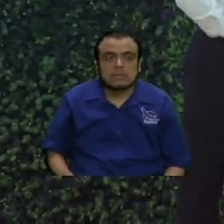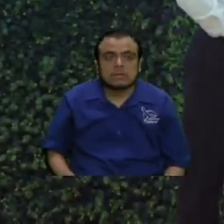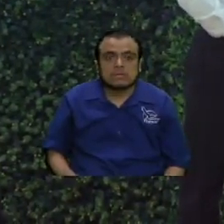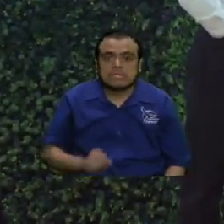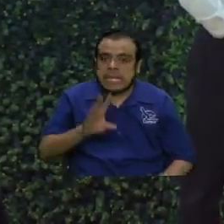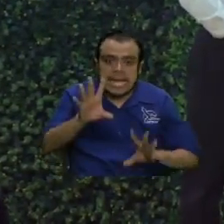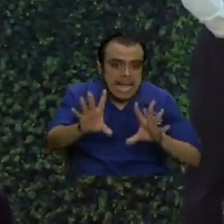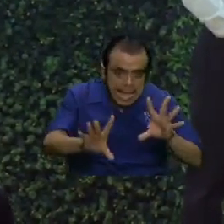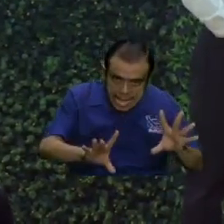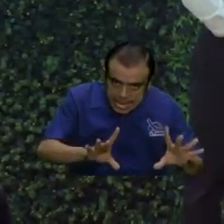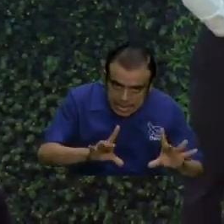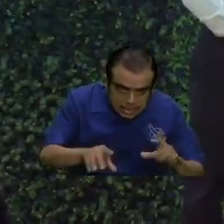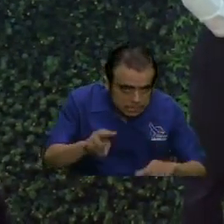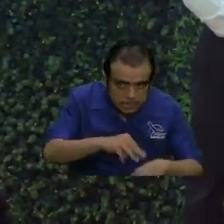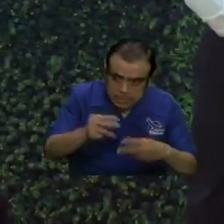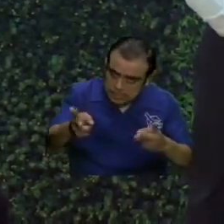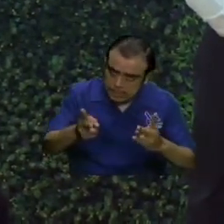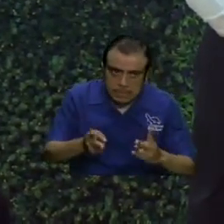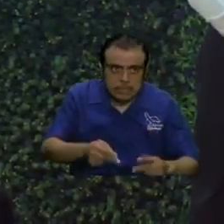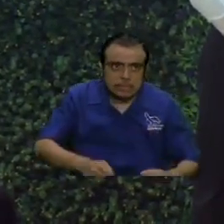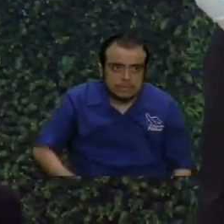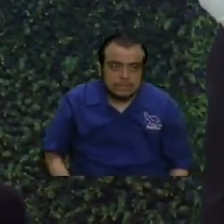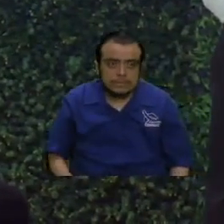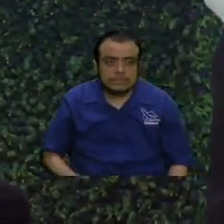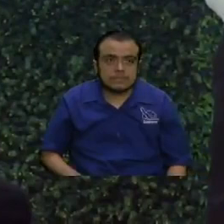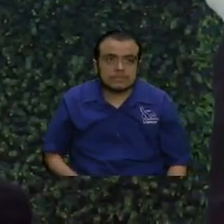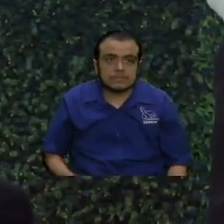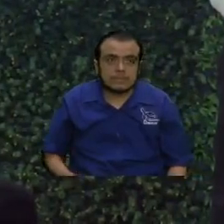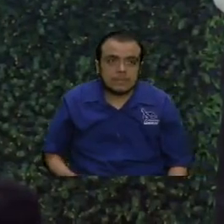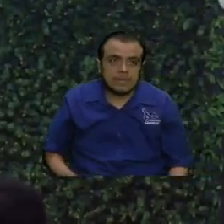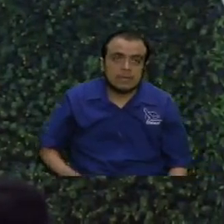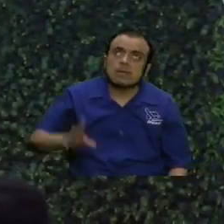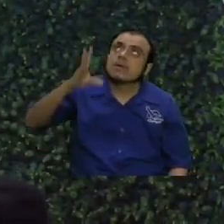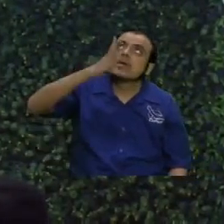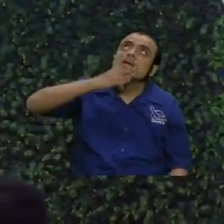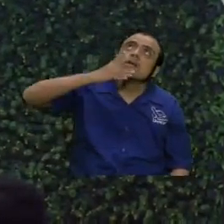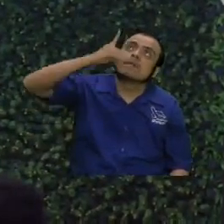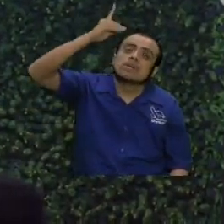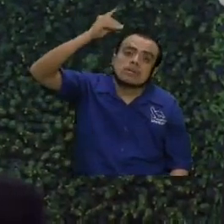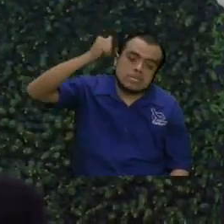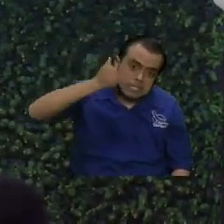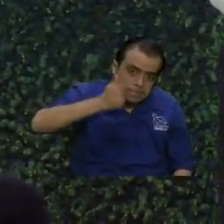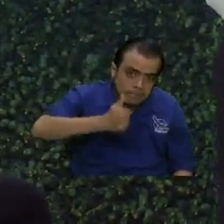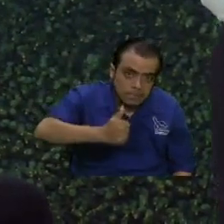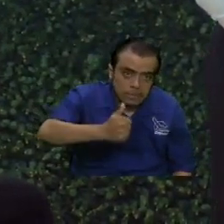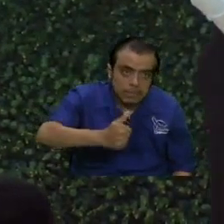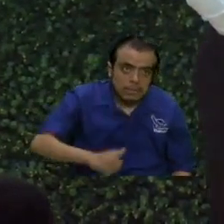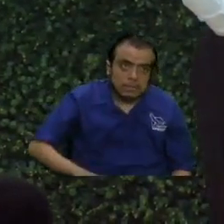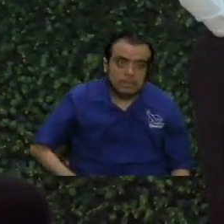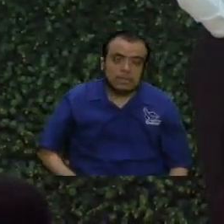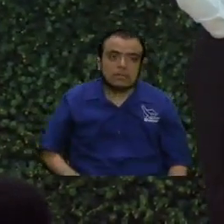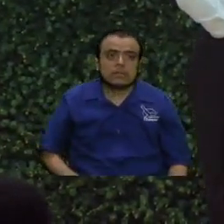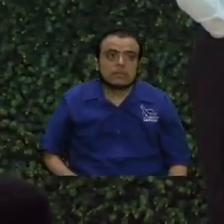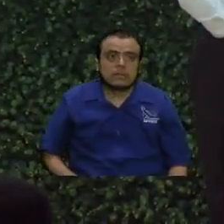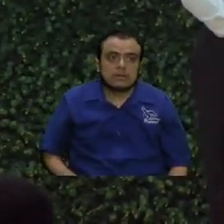lo estamos esperando acá Dios Dios bueno y nunca deja de salvar